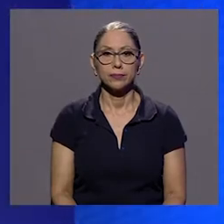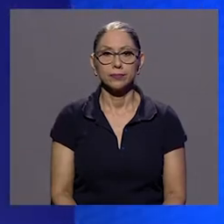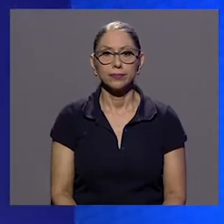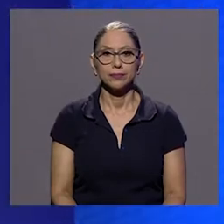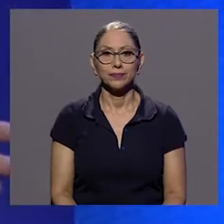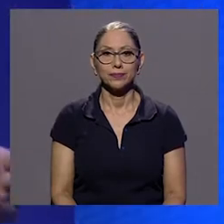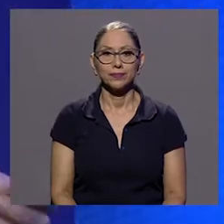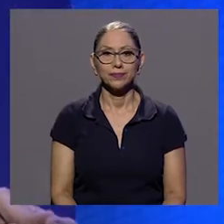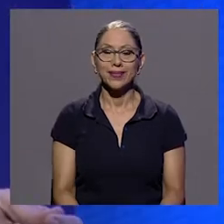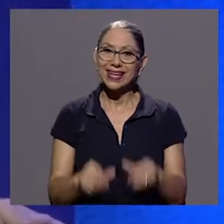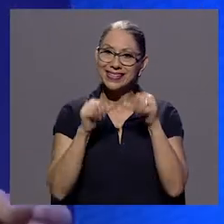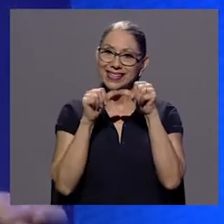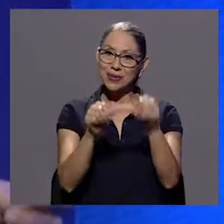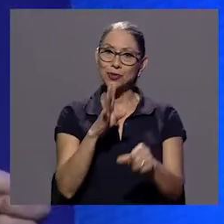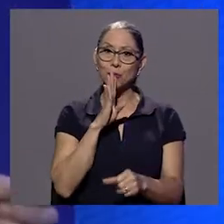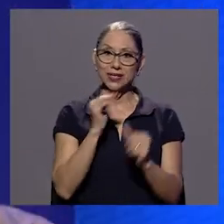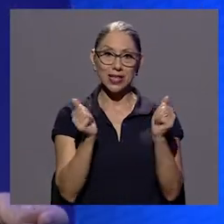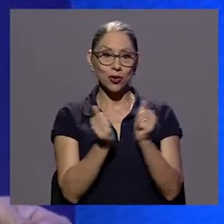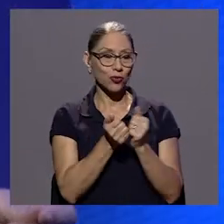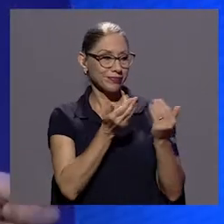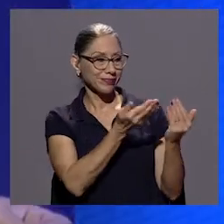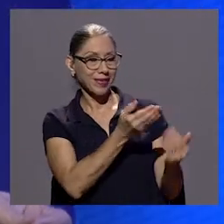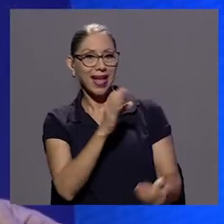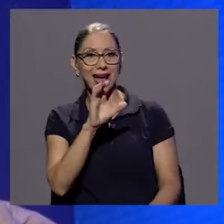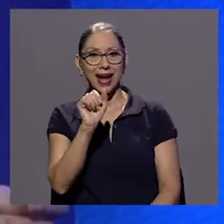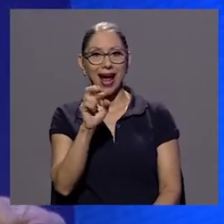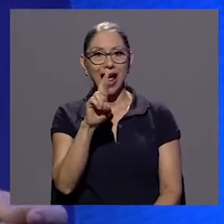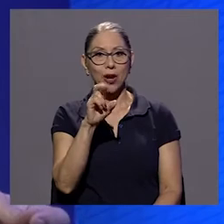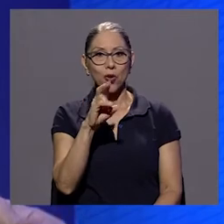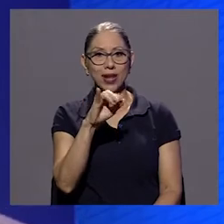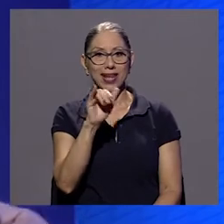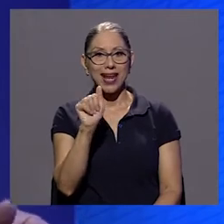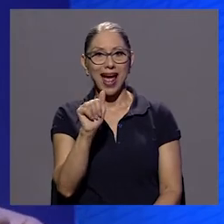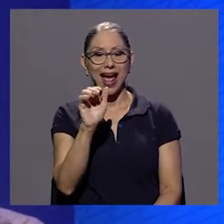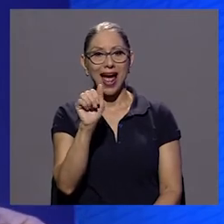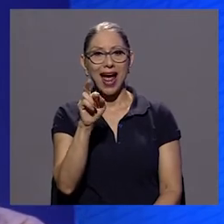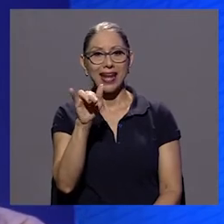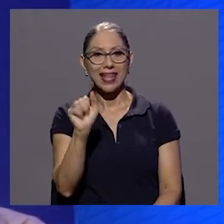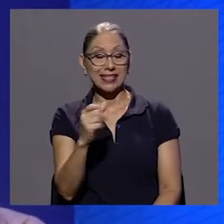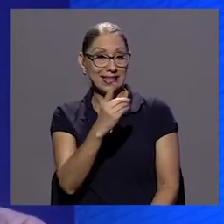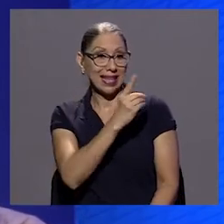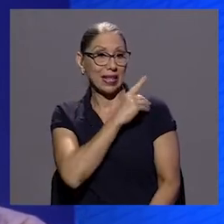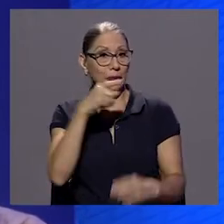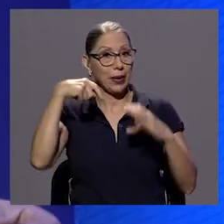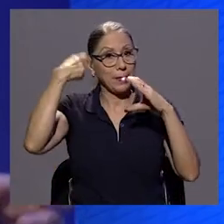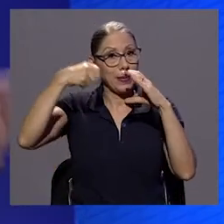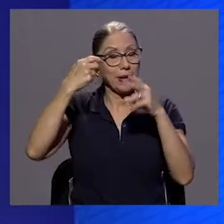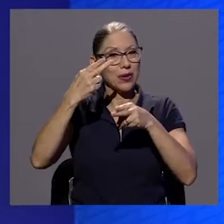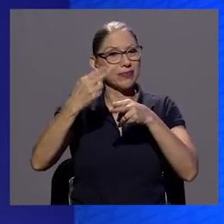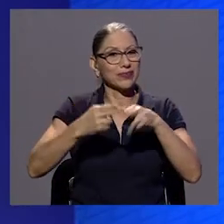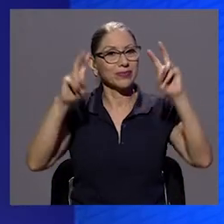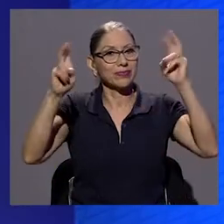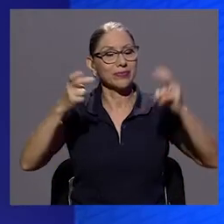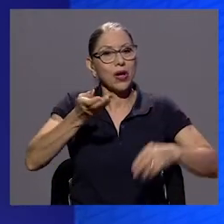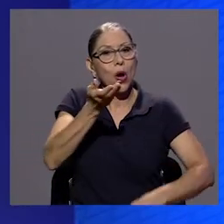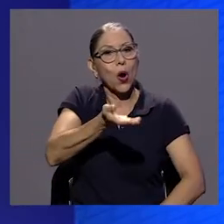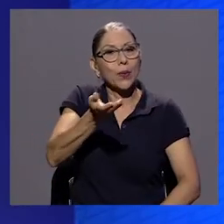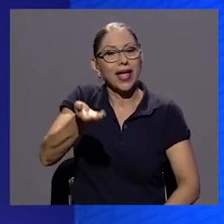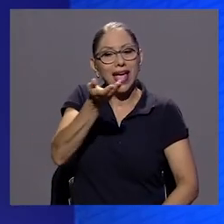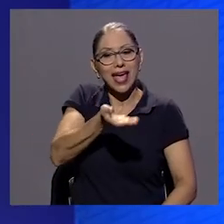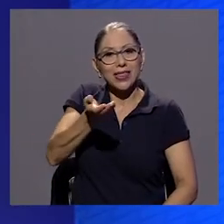seguimos conversando con Carolina Arias directora de objetos rebeldes antes de entrar a